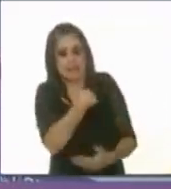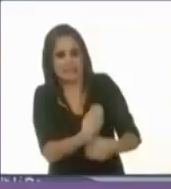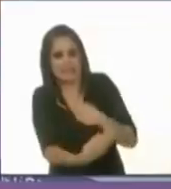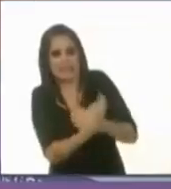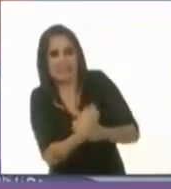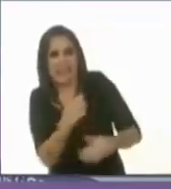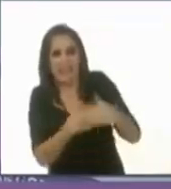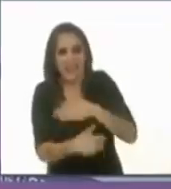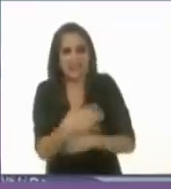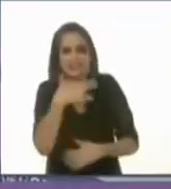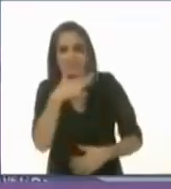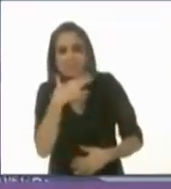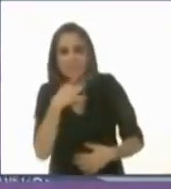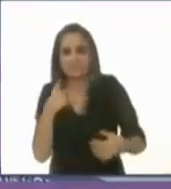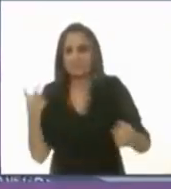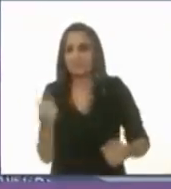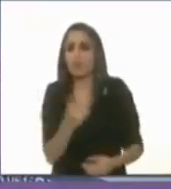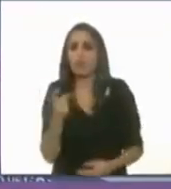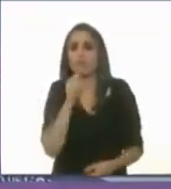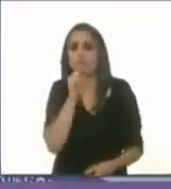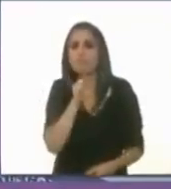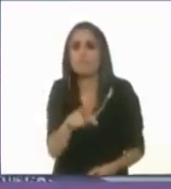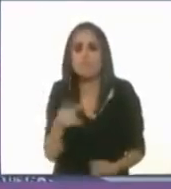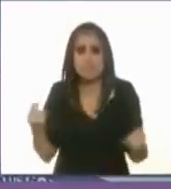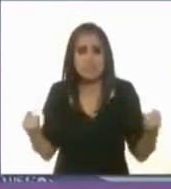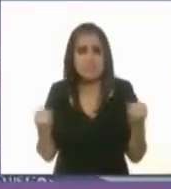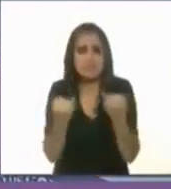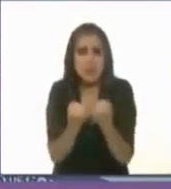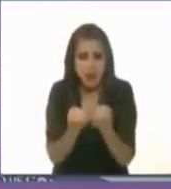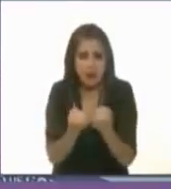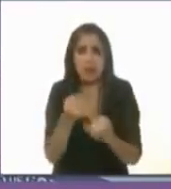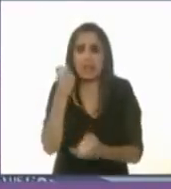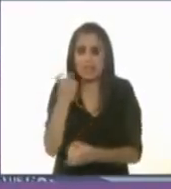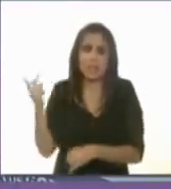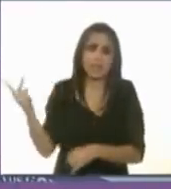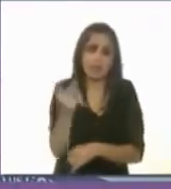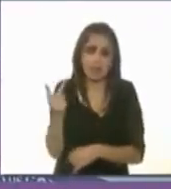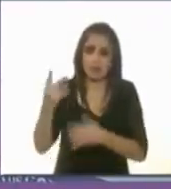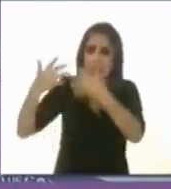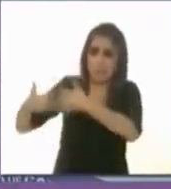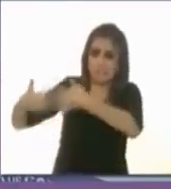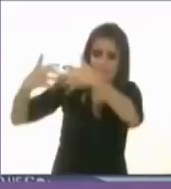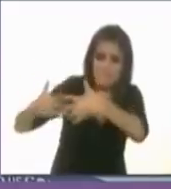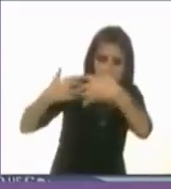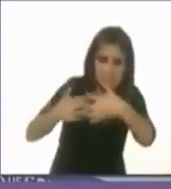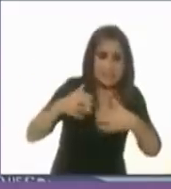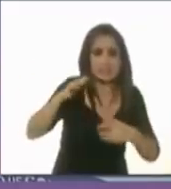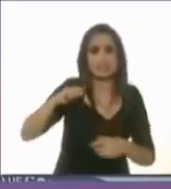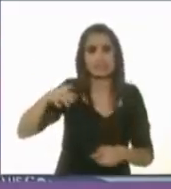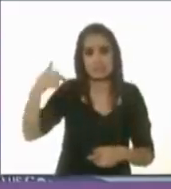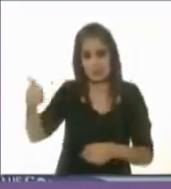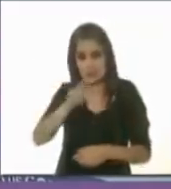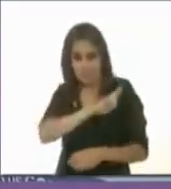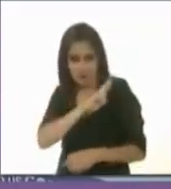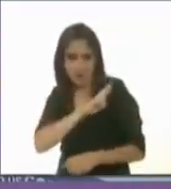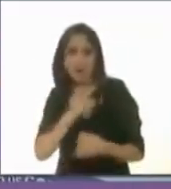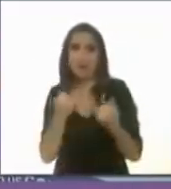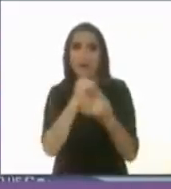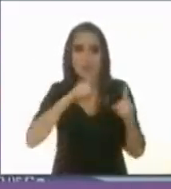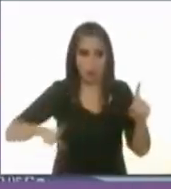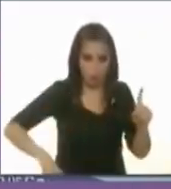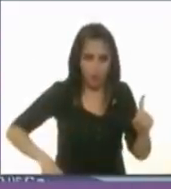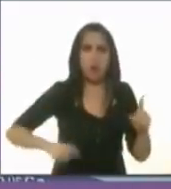presta. O sea que igual les exijo a las empresas del sector privado que también